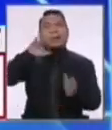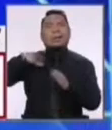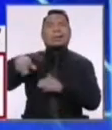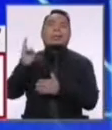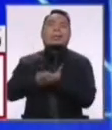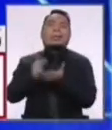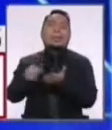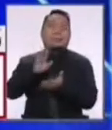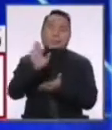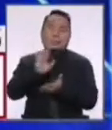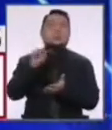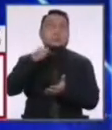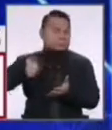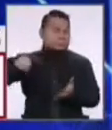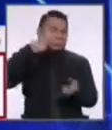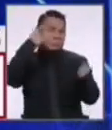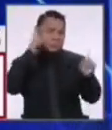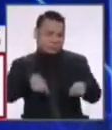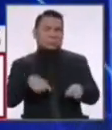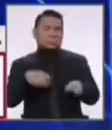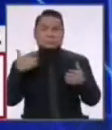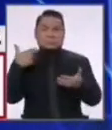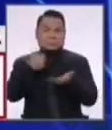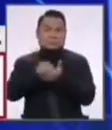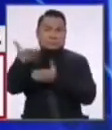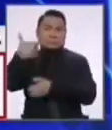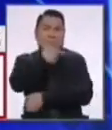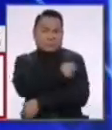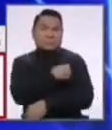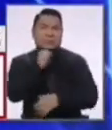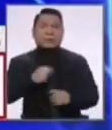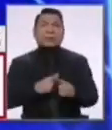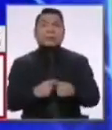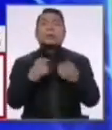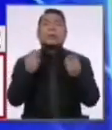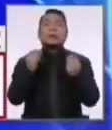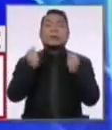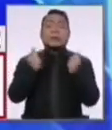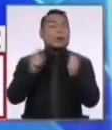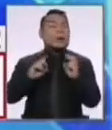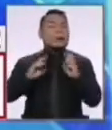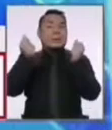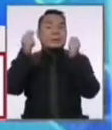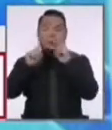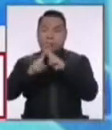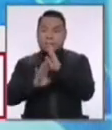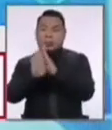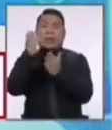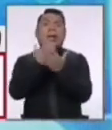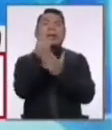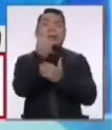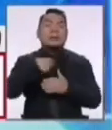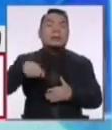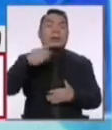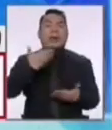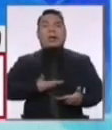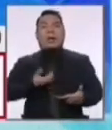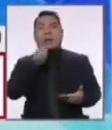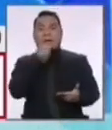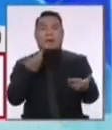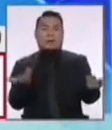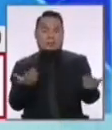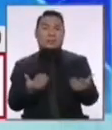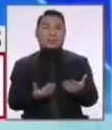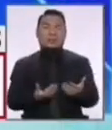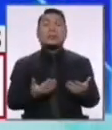no puede ser pleito político. Tenemos que traer las vacunas. En eso estamos todos. El problema es que después si tenemos que reactivar la economía peruana o nos vamos a morir de hambre no por